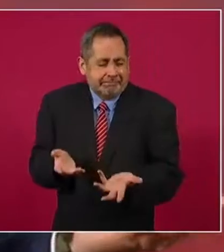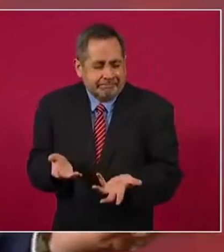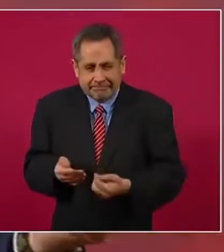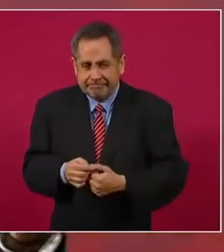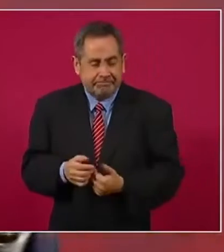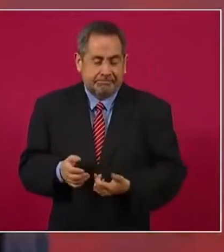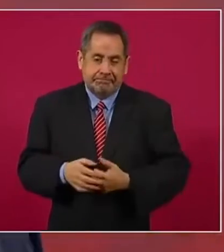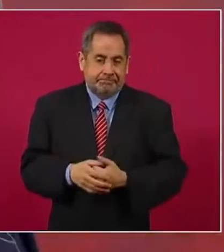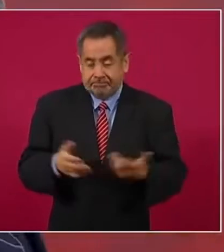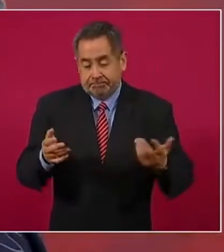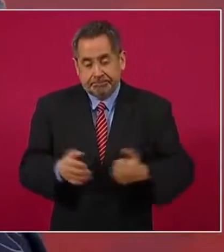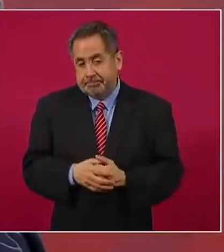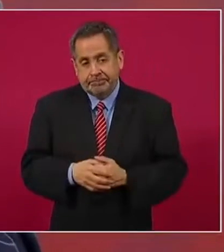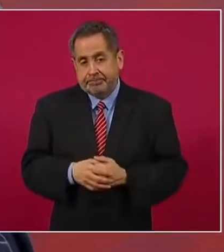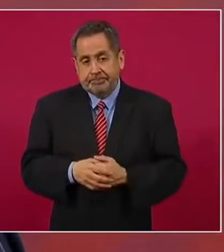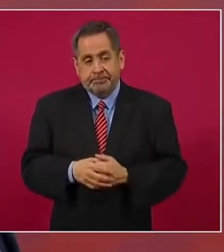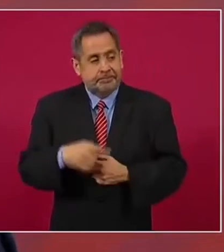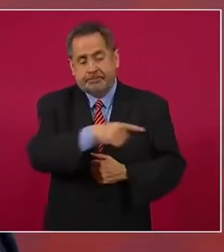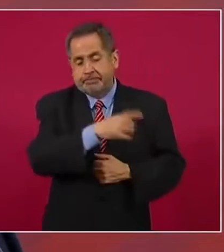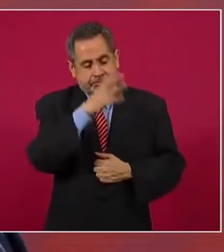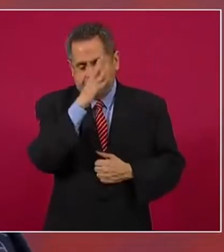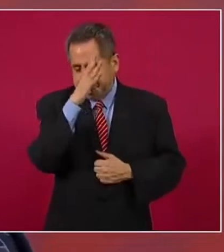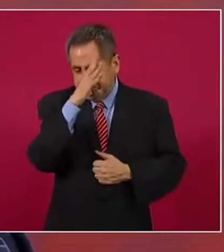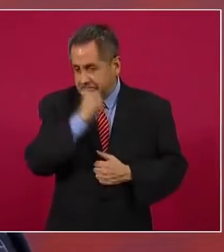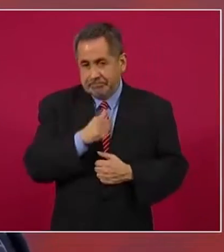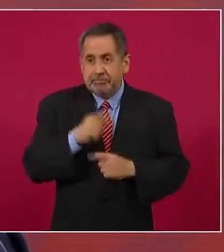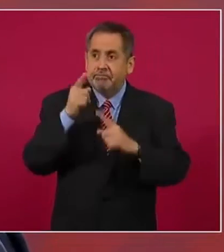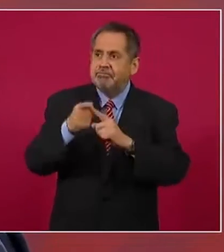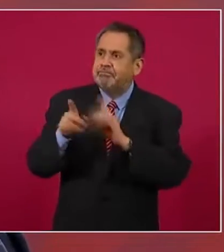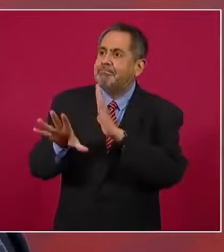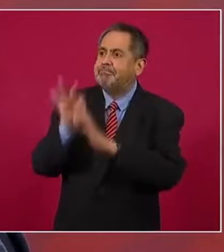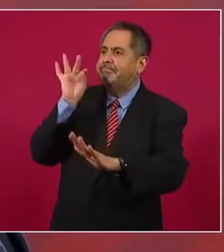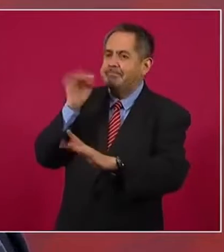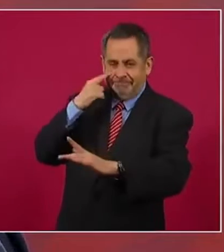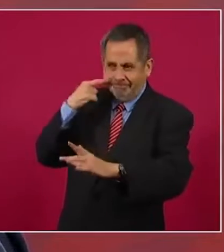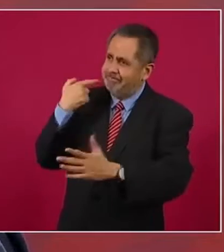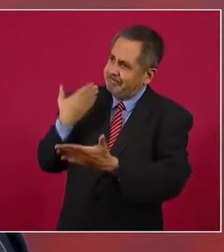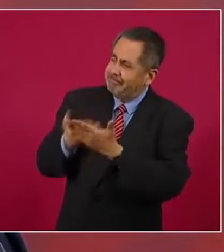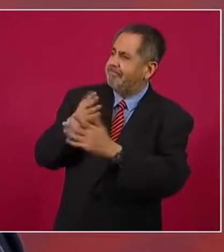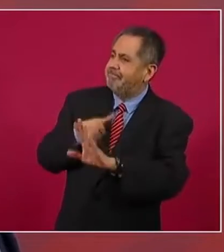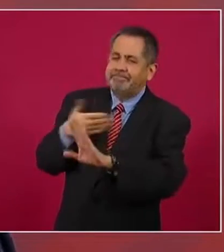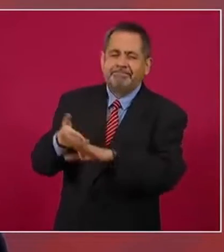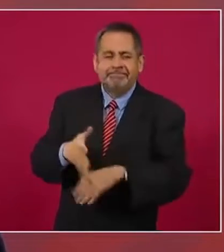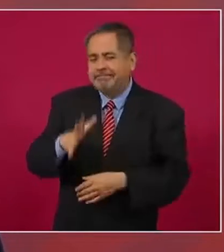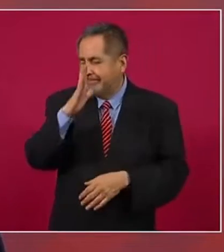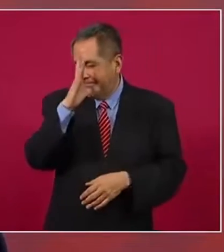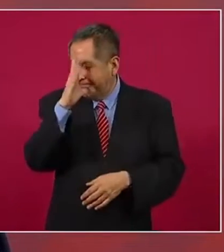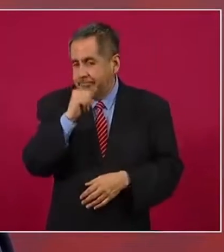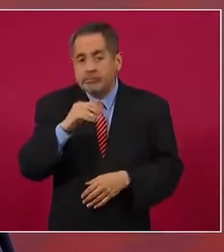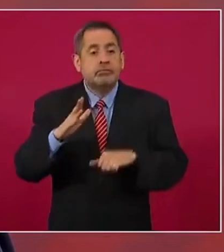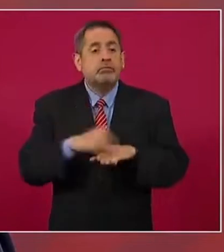no lo han logrado ni lo van a lograr, porque tenemos